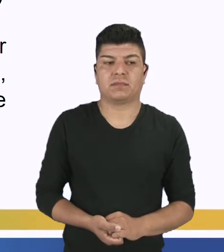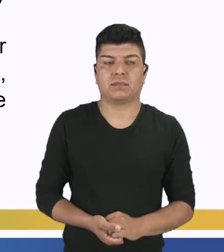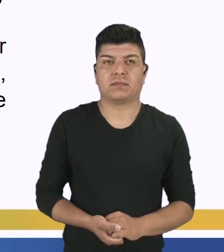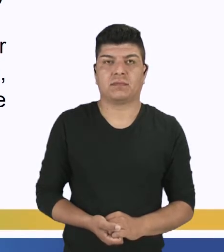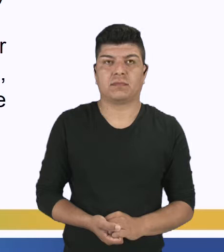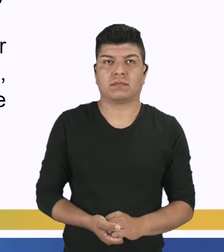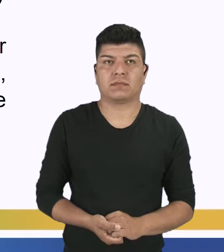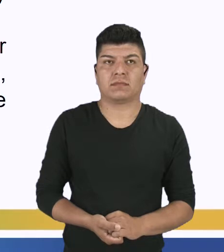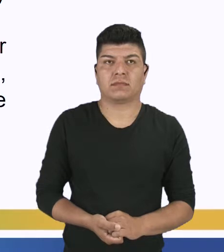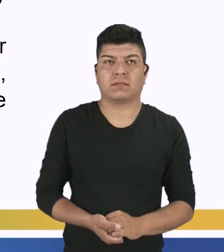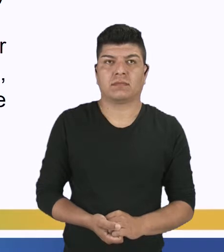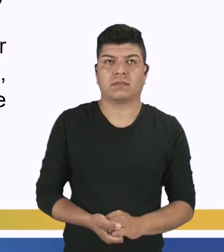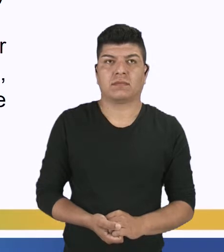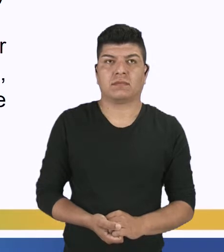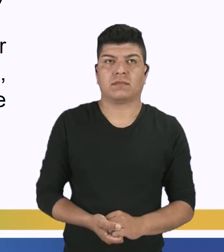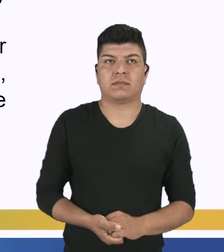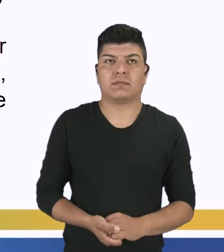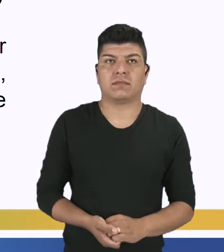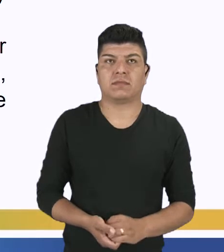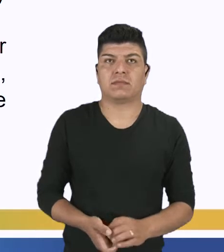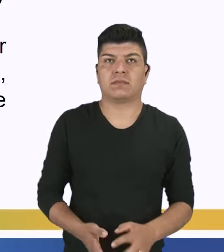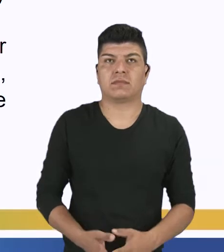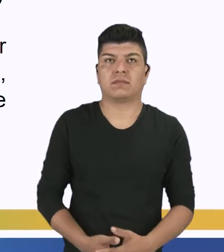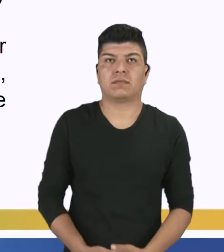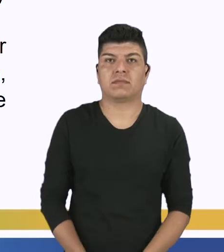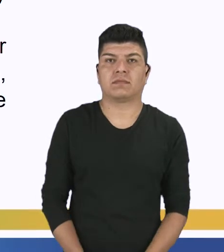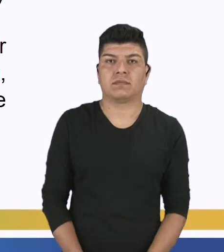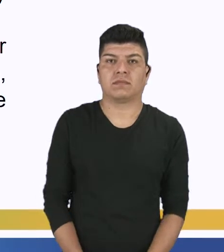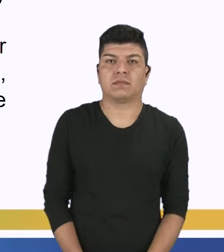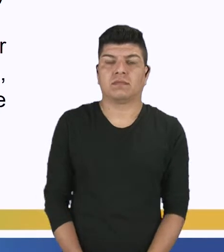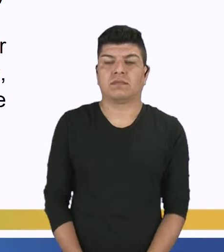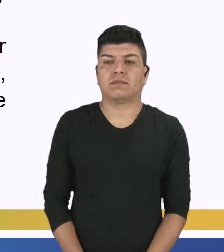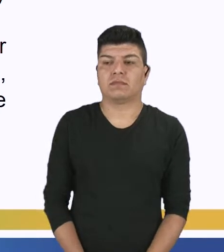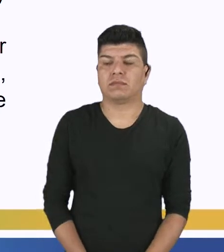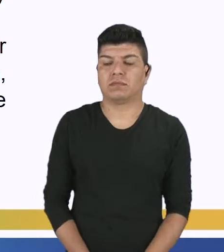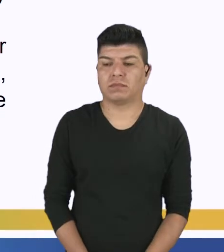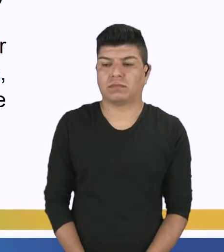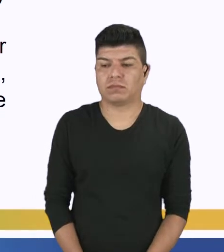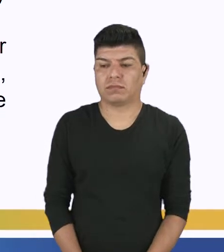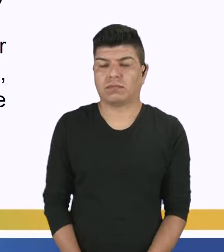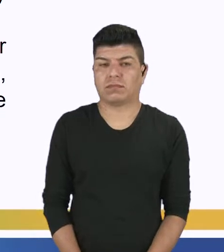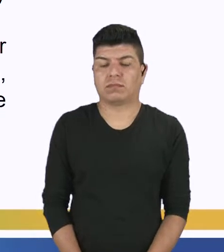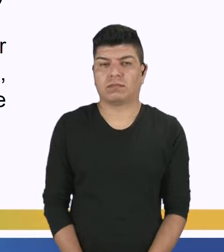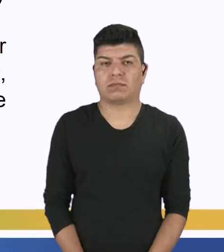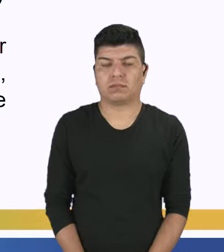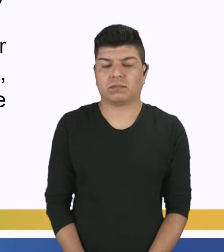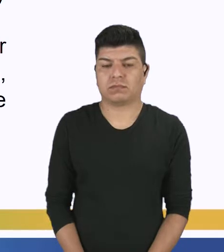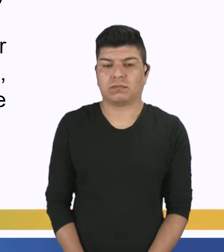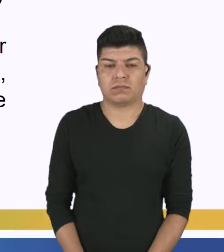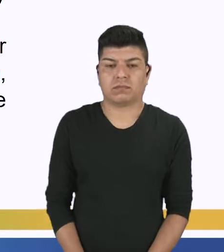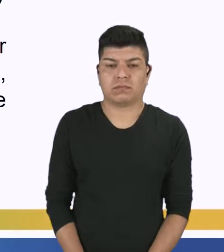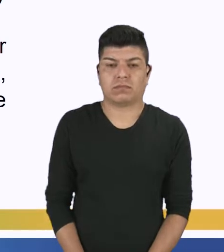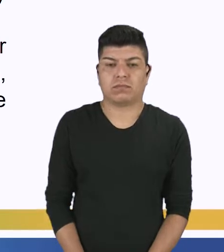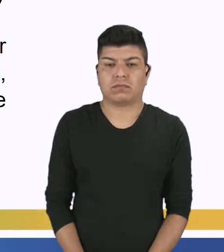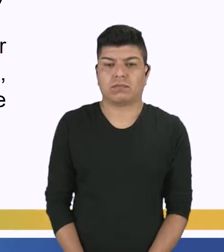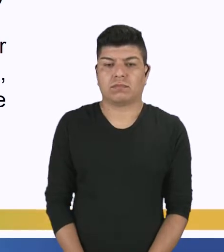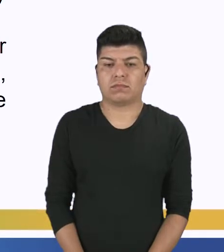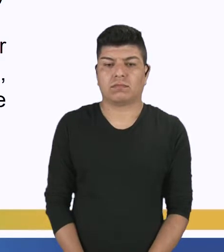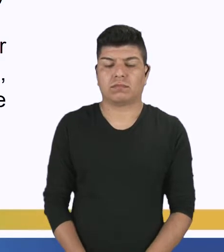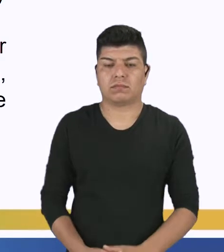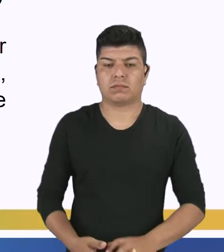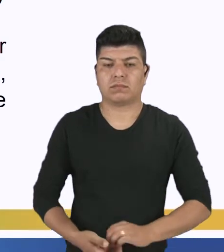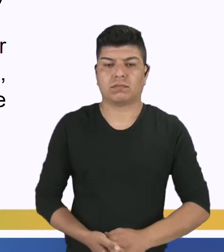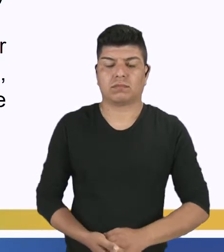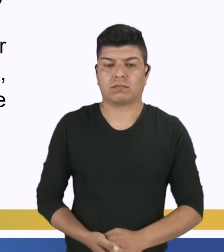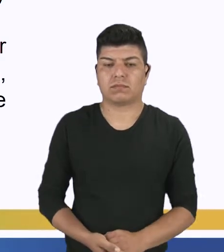pensamientos y las ideas del escritor, con las que finalizará el texto. ¿Ok? El columnista deberá ser lo